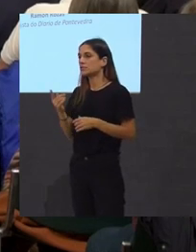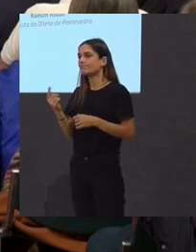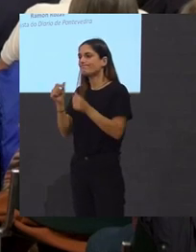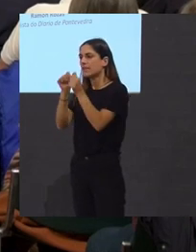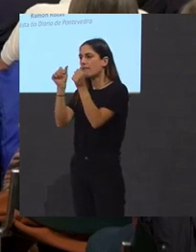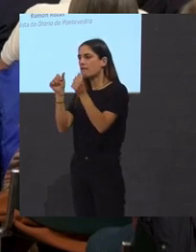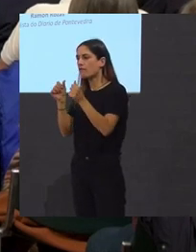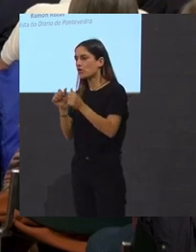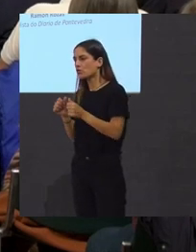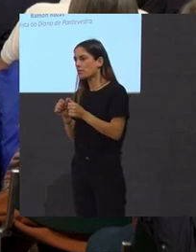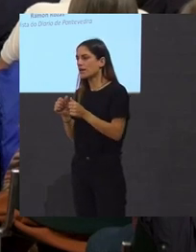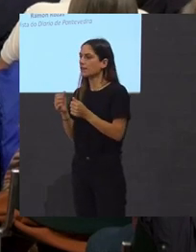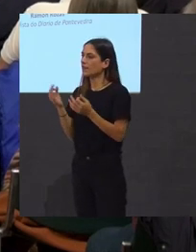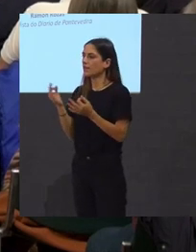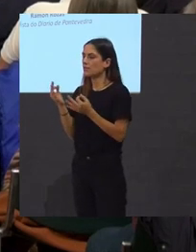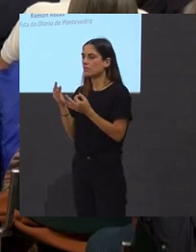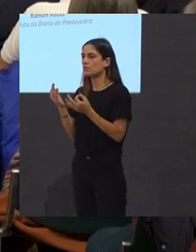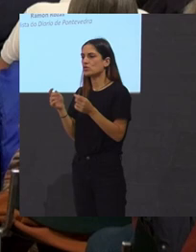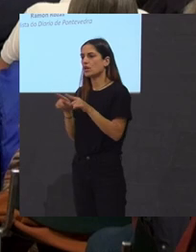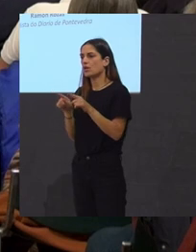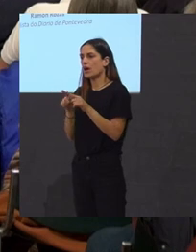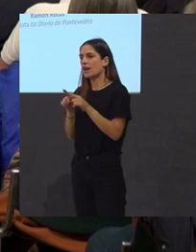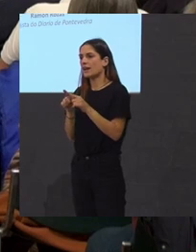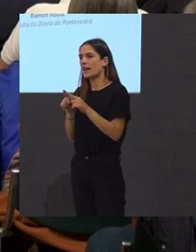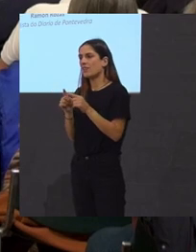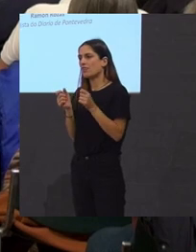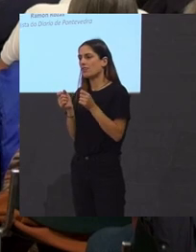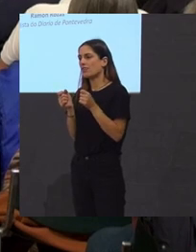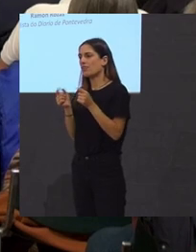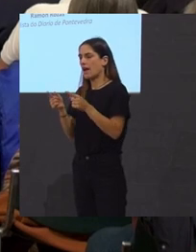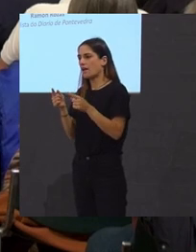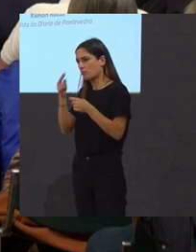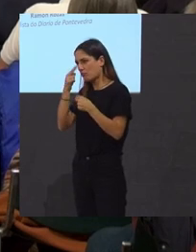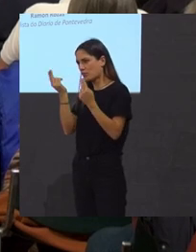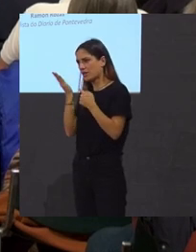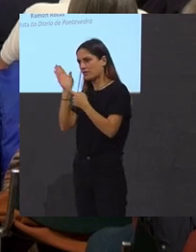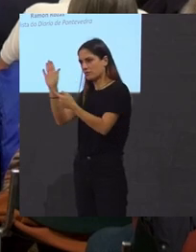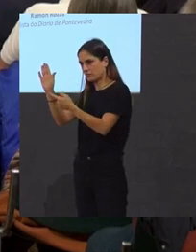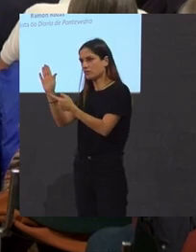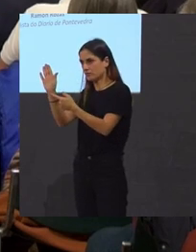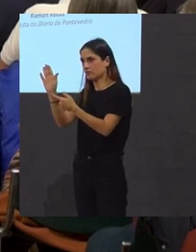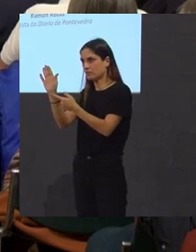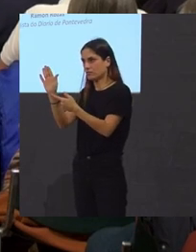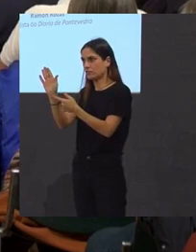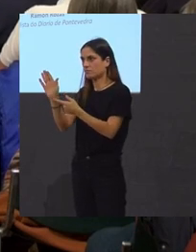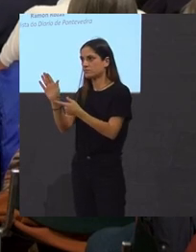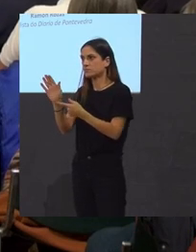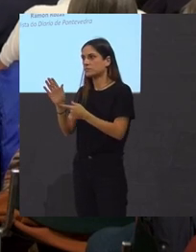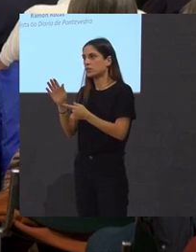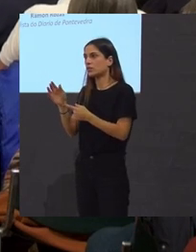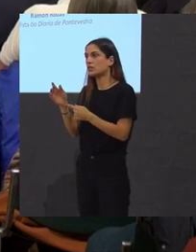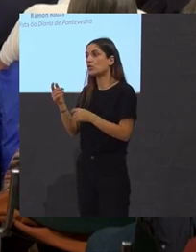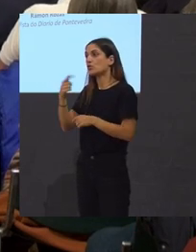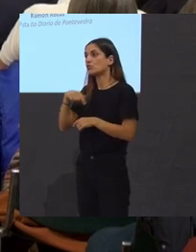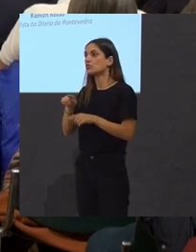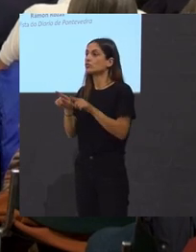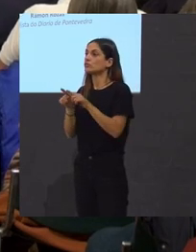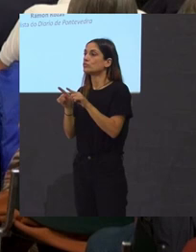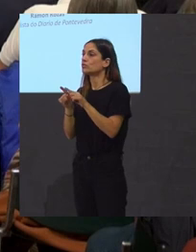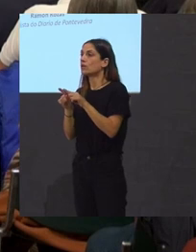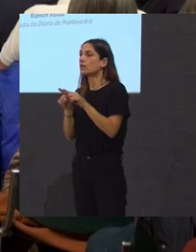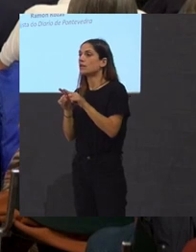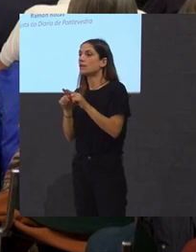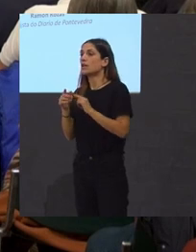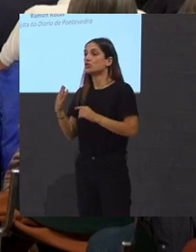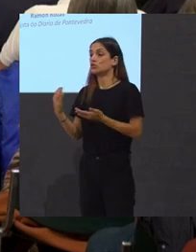que poñelas de relevo, non? E ver que facemos con todo iso. Entendemos que hai un plano visible da memoria coa que todos deberíamos estar de